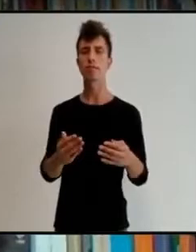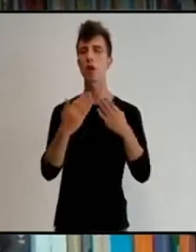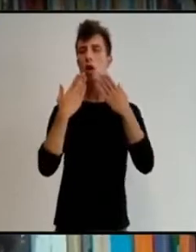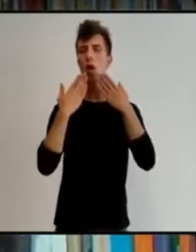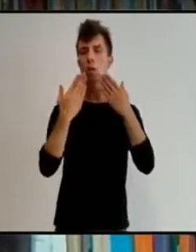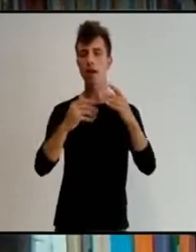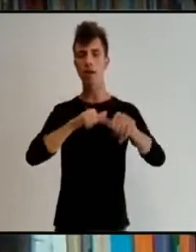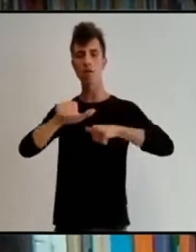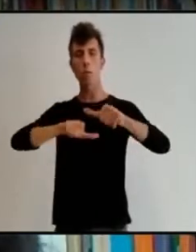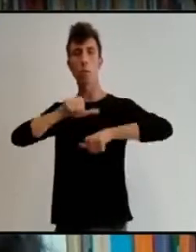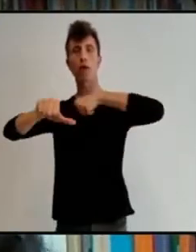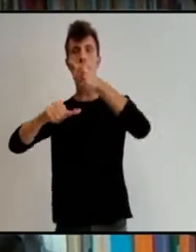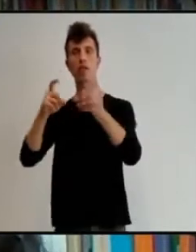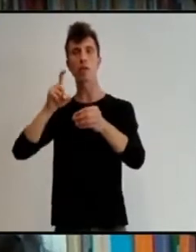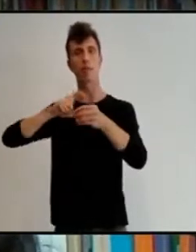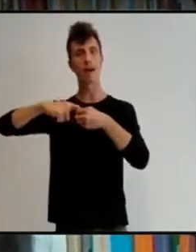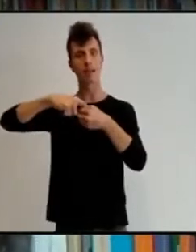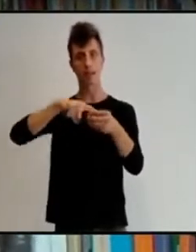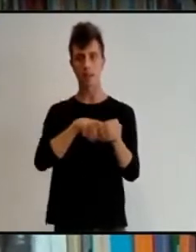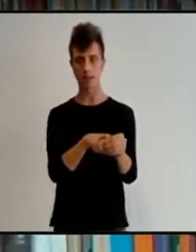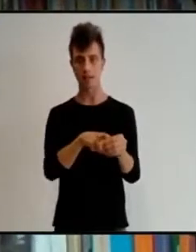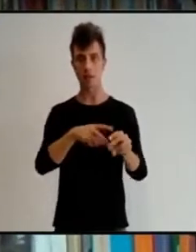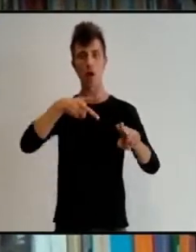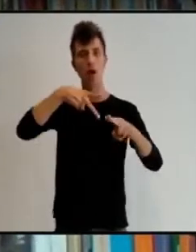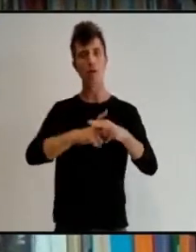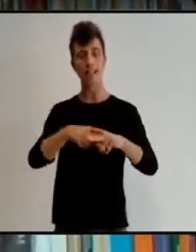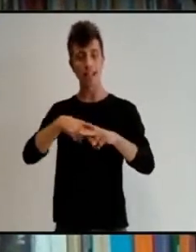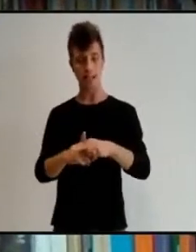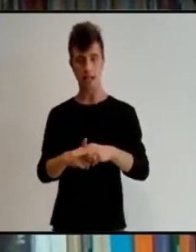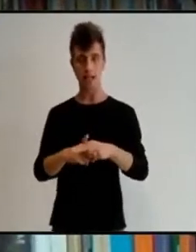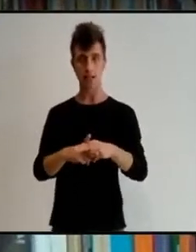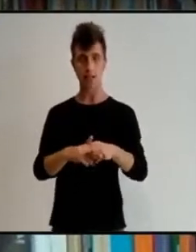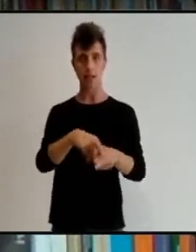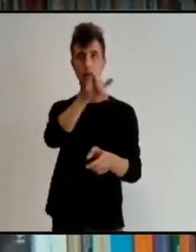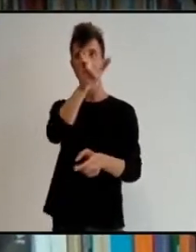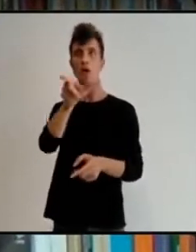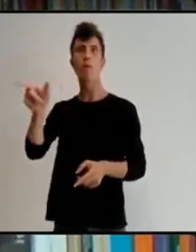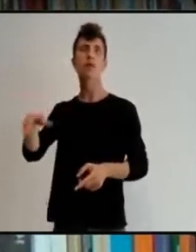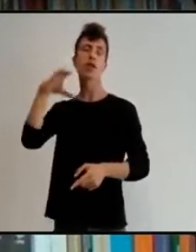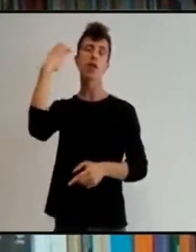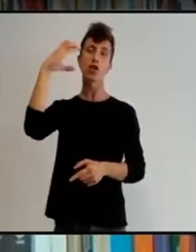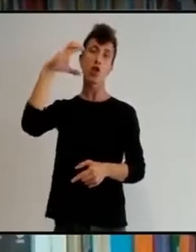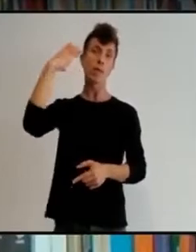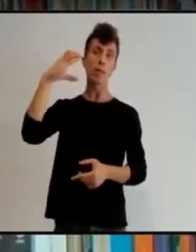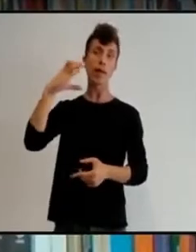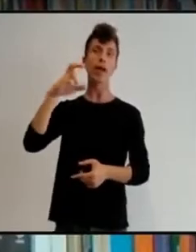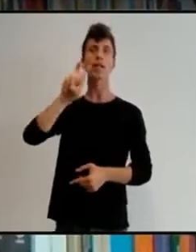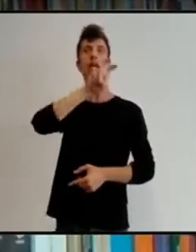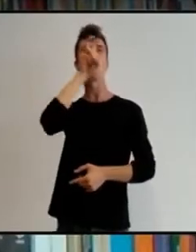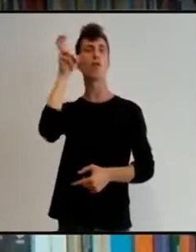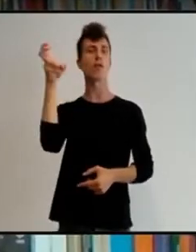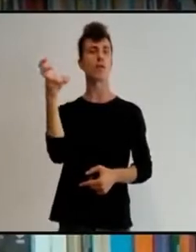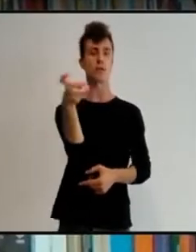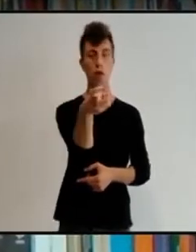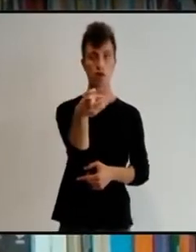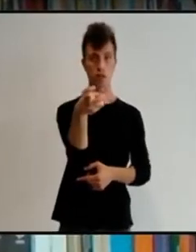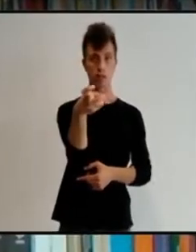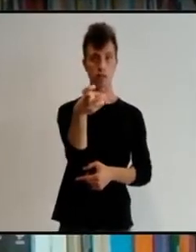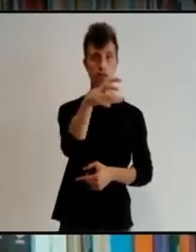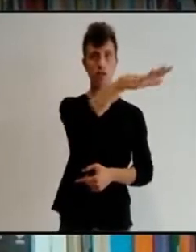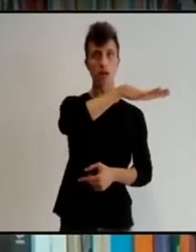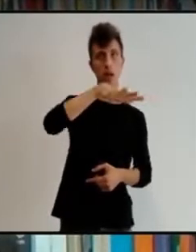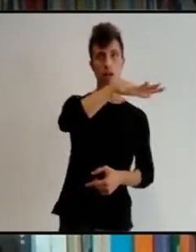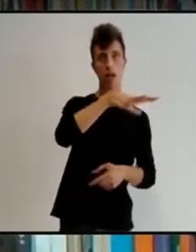talleres con las personas colombianas, pero también con personas de otros orígenes que estuvieron